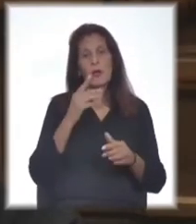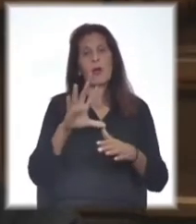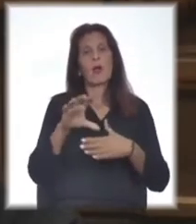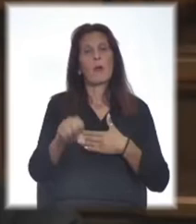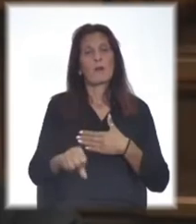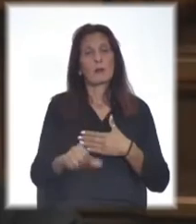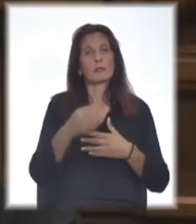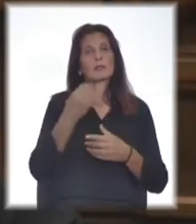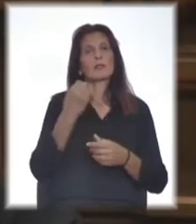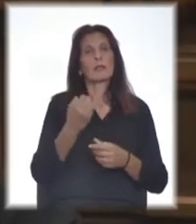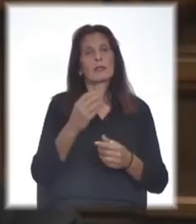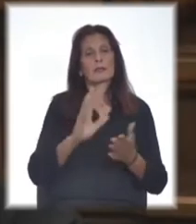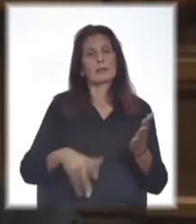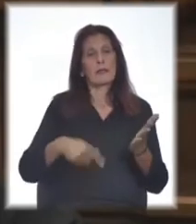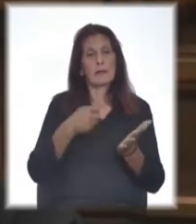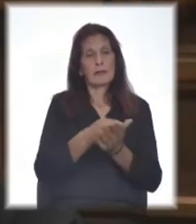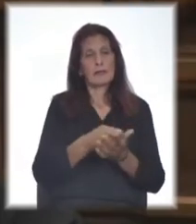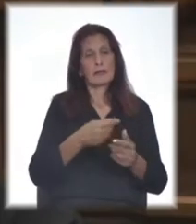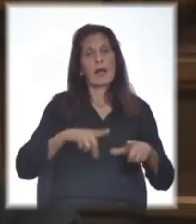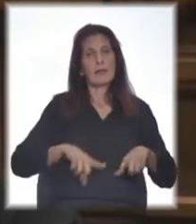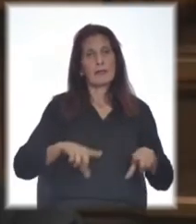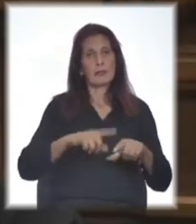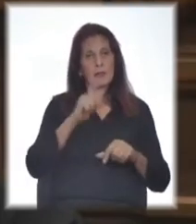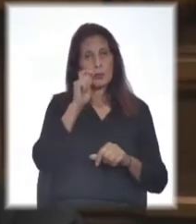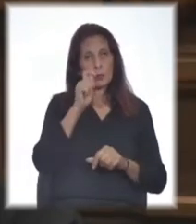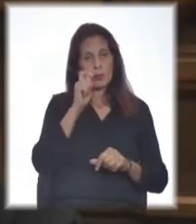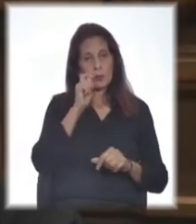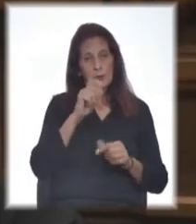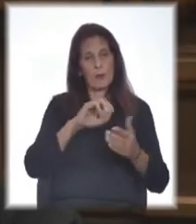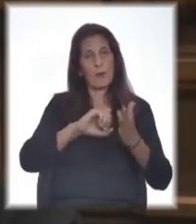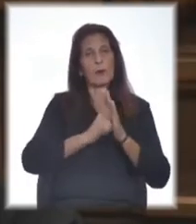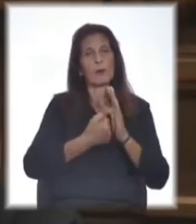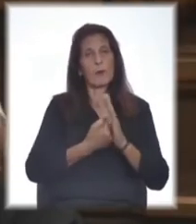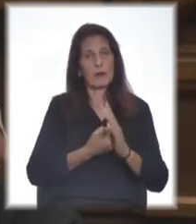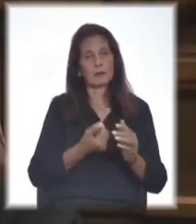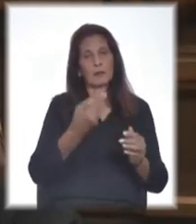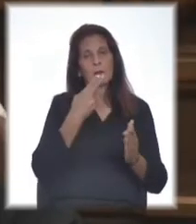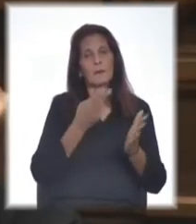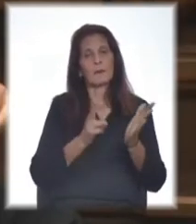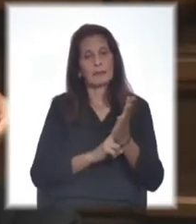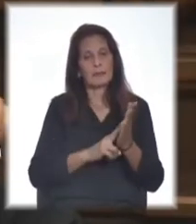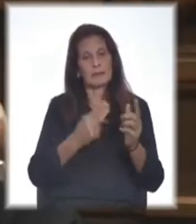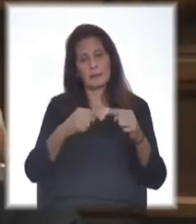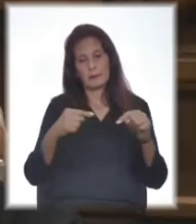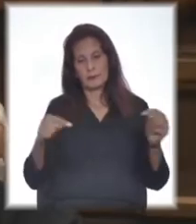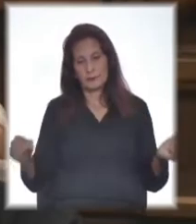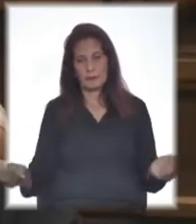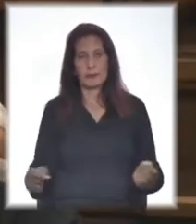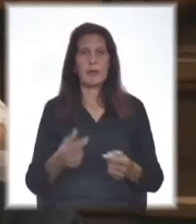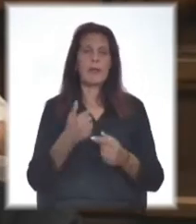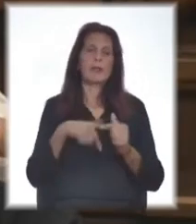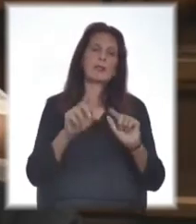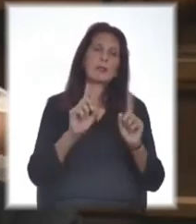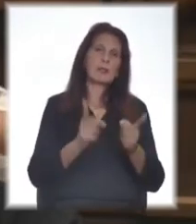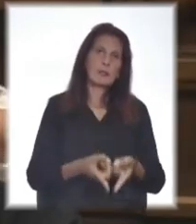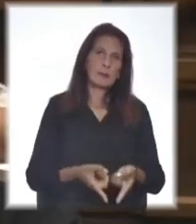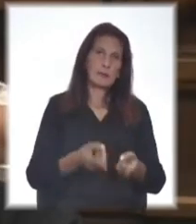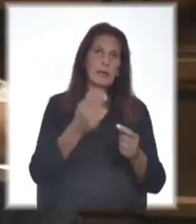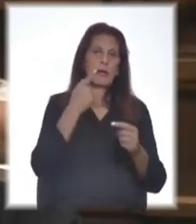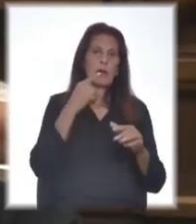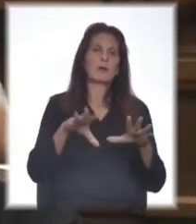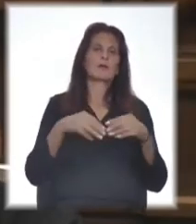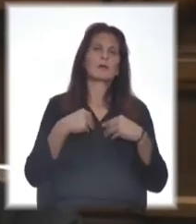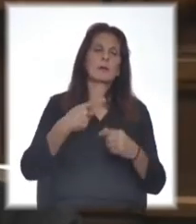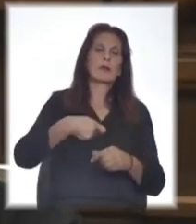con el Estado, más el aval que pagan al Ministerio de Turismo vía Banco de Seguro, más patente de las camionetas. Y también los que asumieron